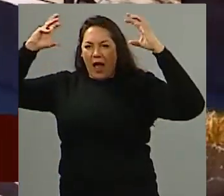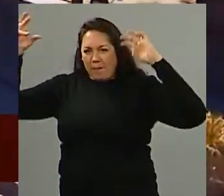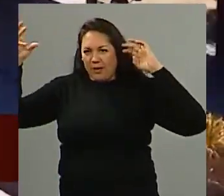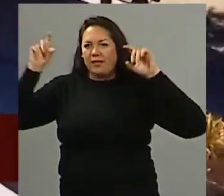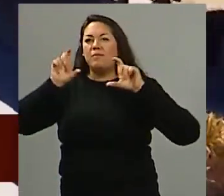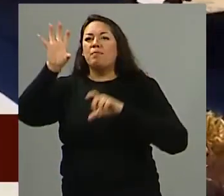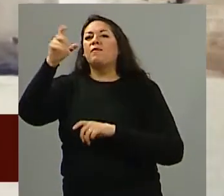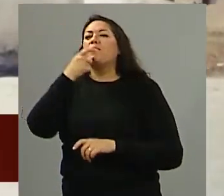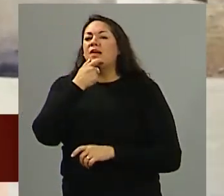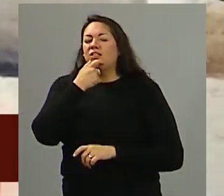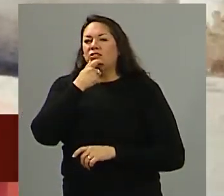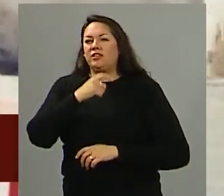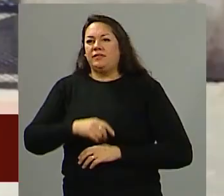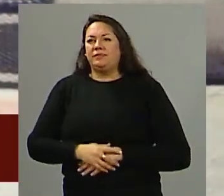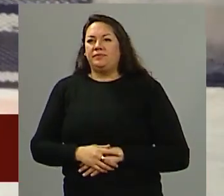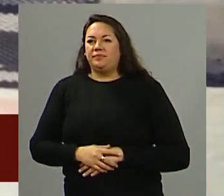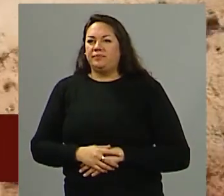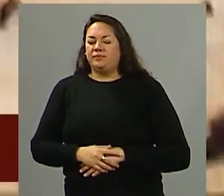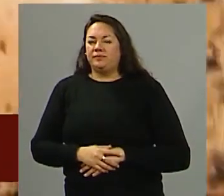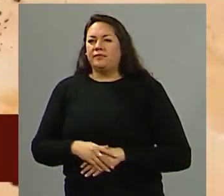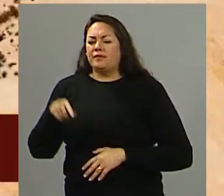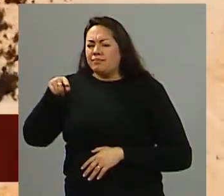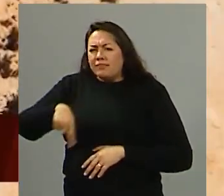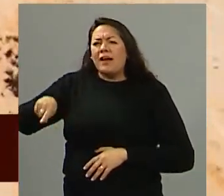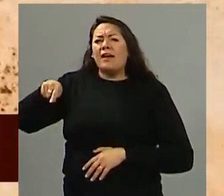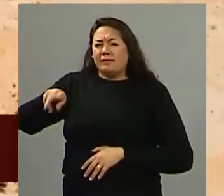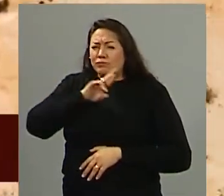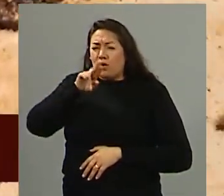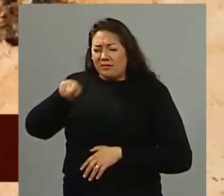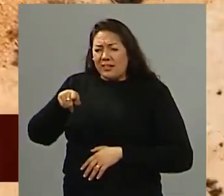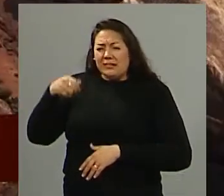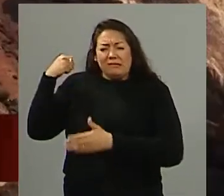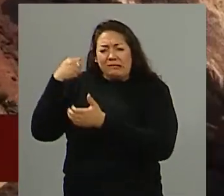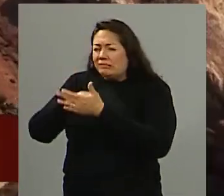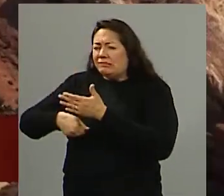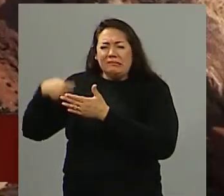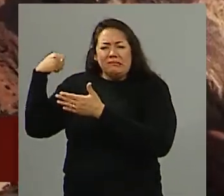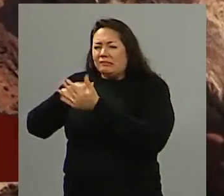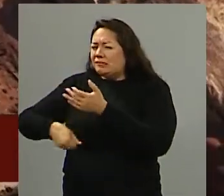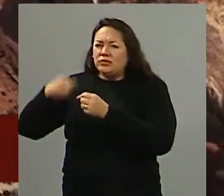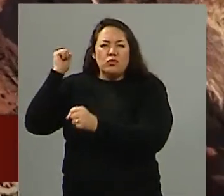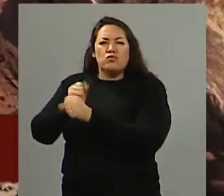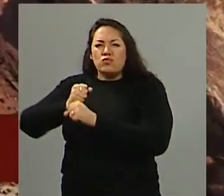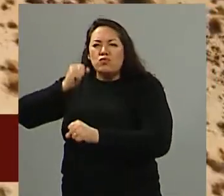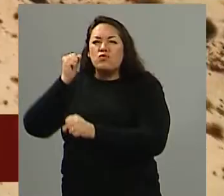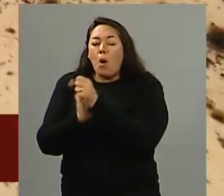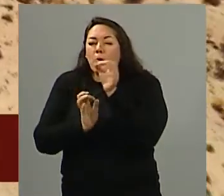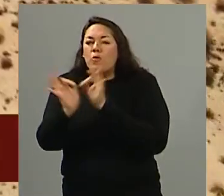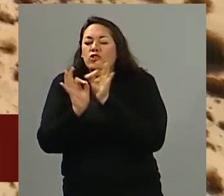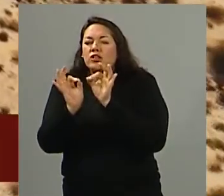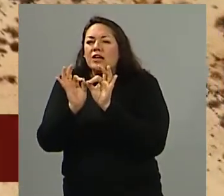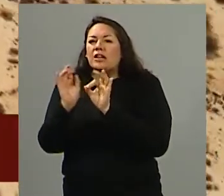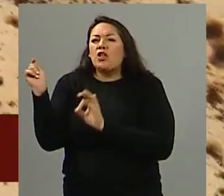y estuvo en un trabajo arduo dentro de la comisión de ambiente porque el proyecto ya lleva más de 6 meses